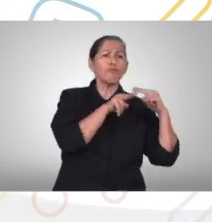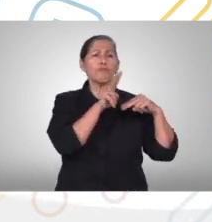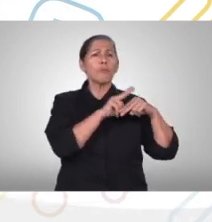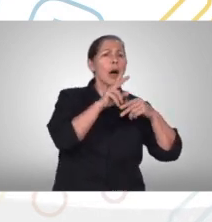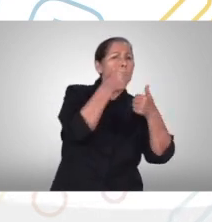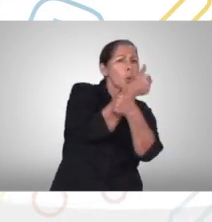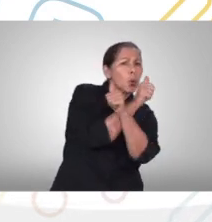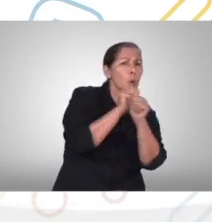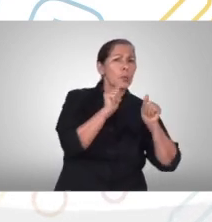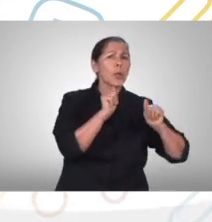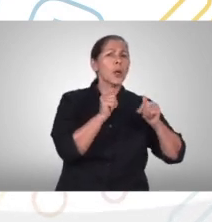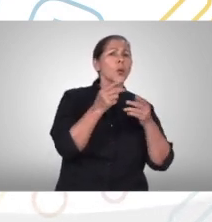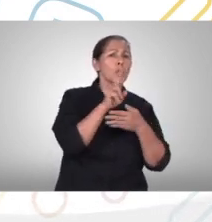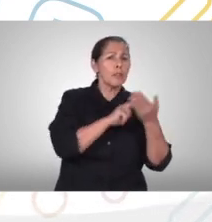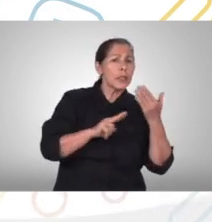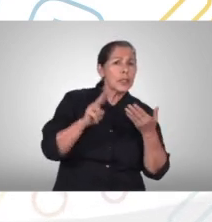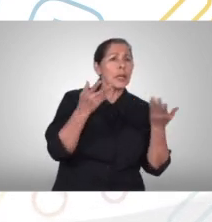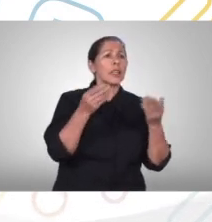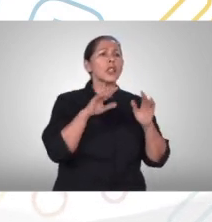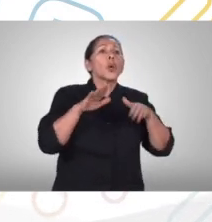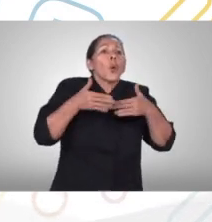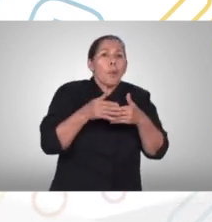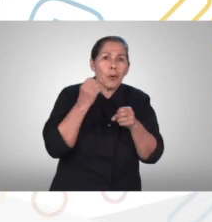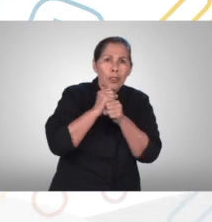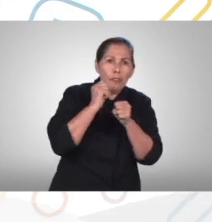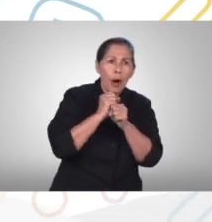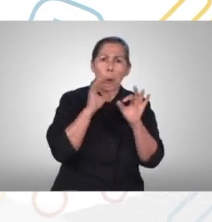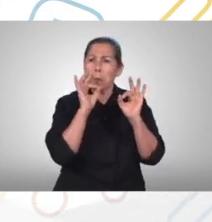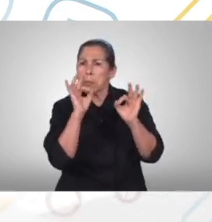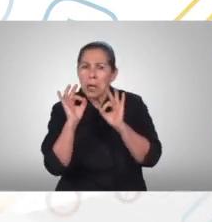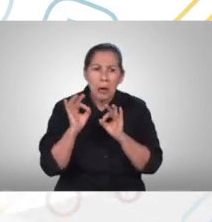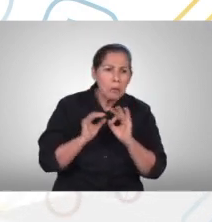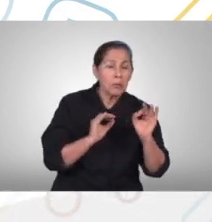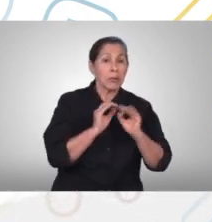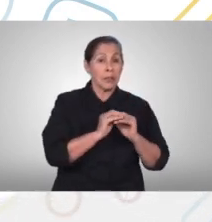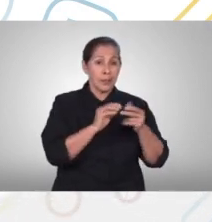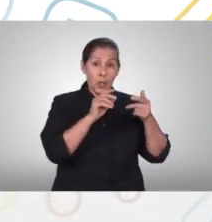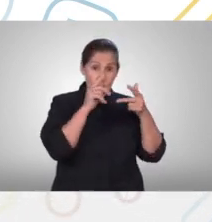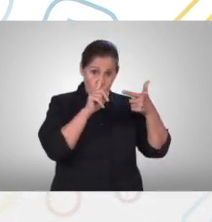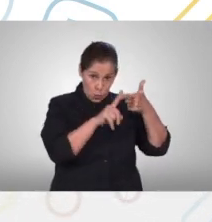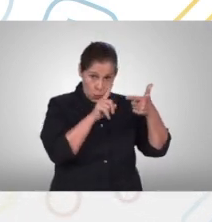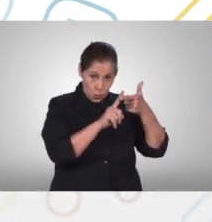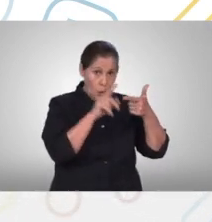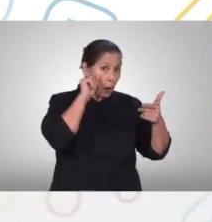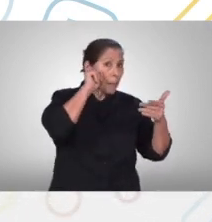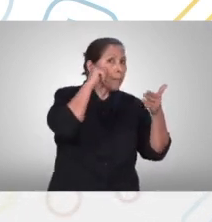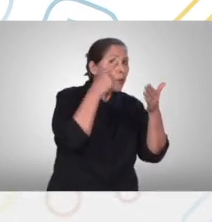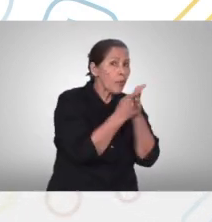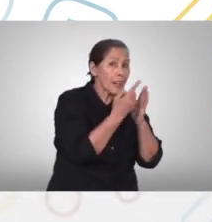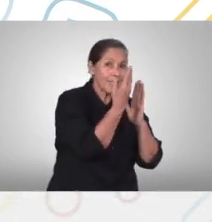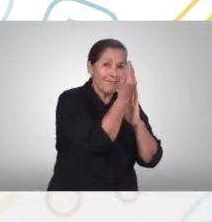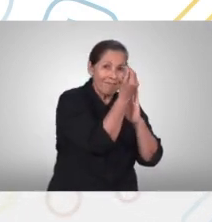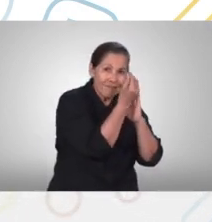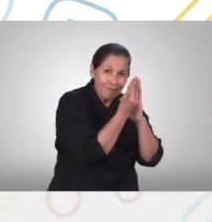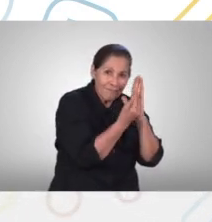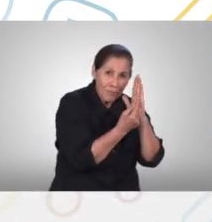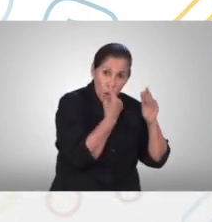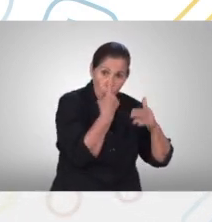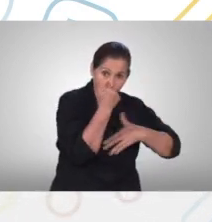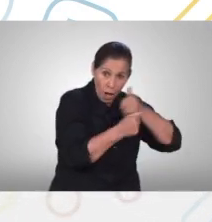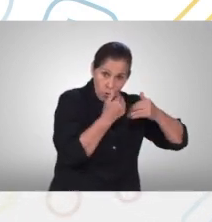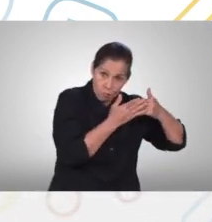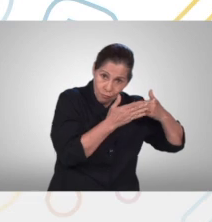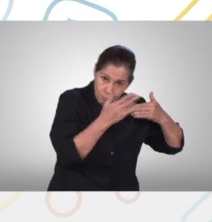universitaria y los intereses del alma mater dos aprobar el presupuesto anual y los planes operativos tres